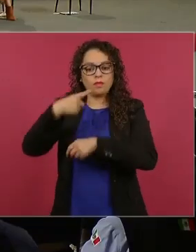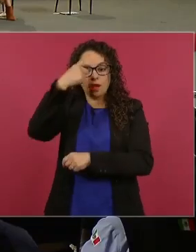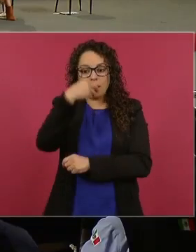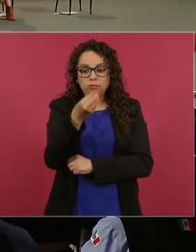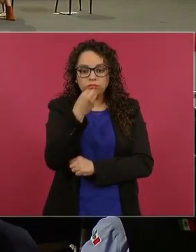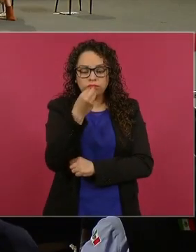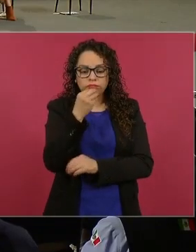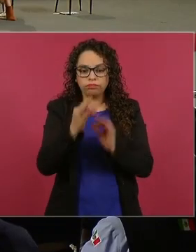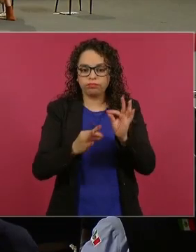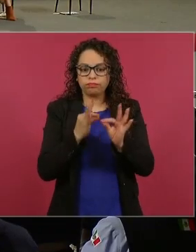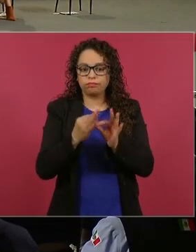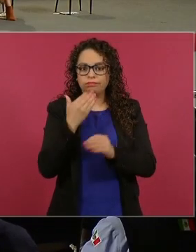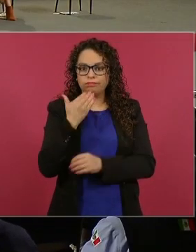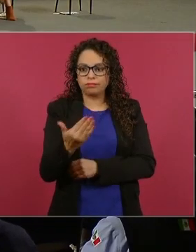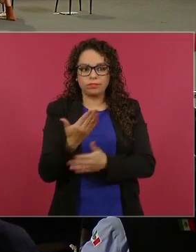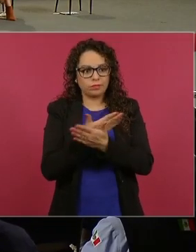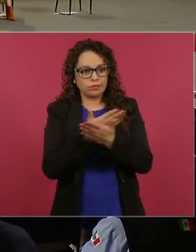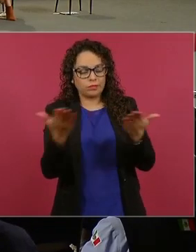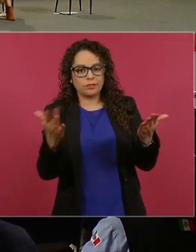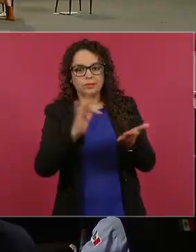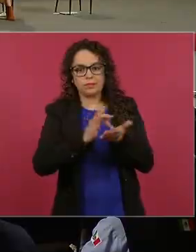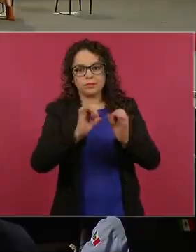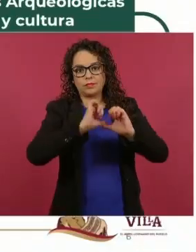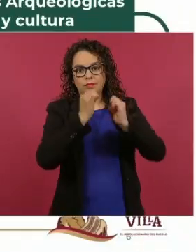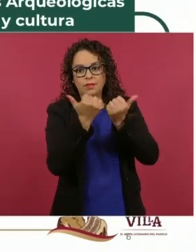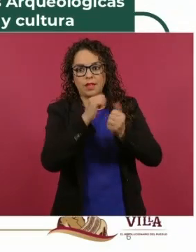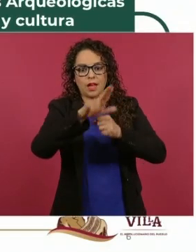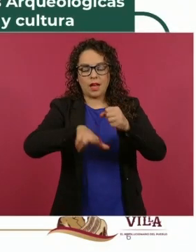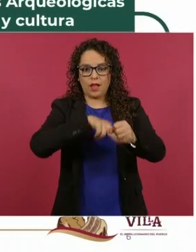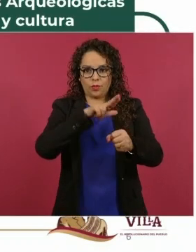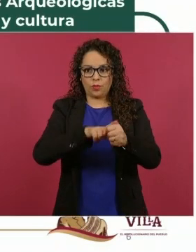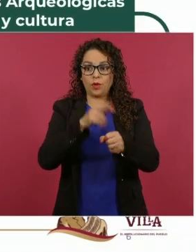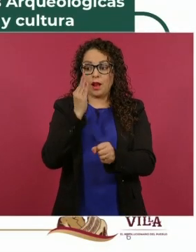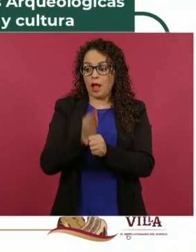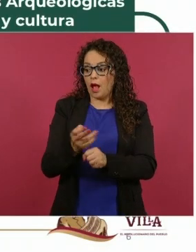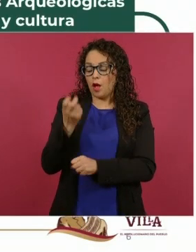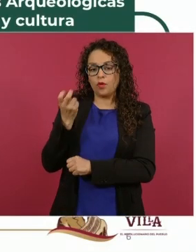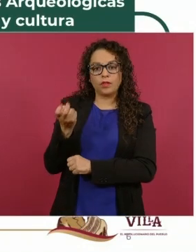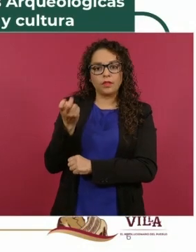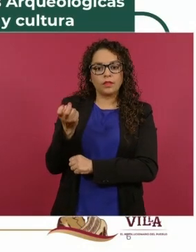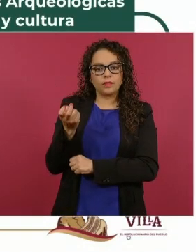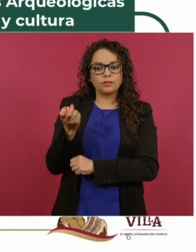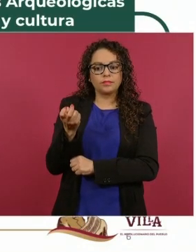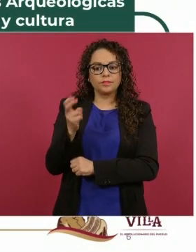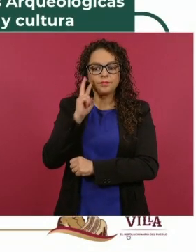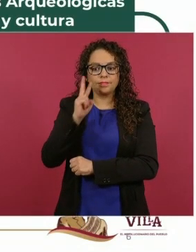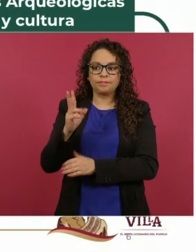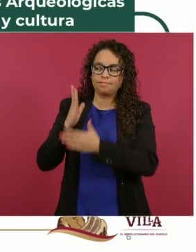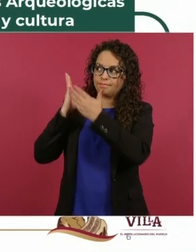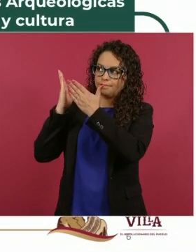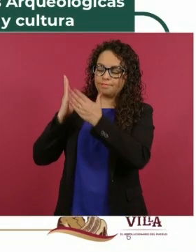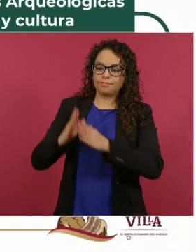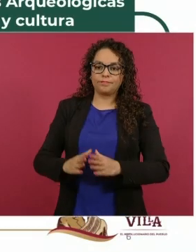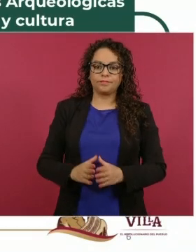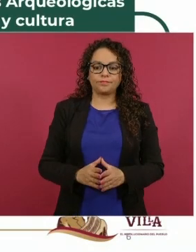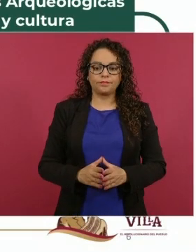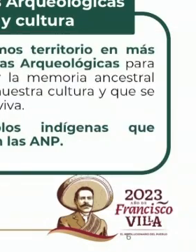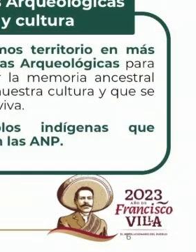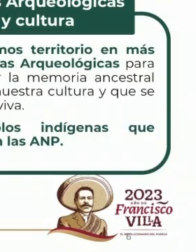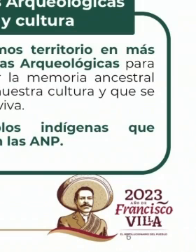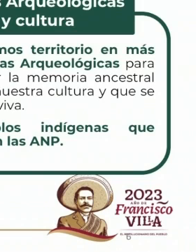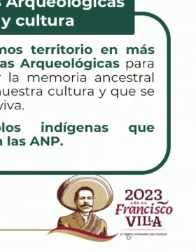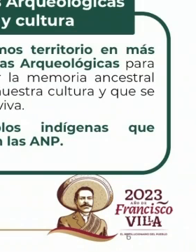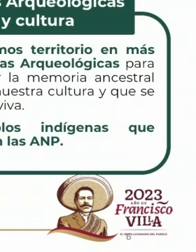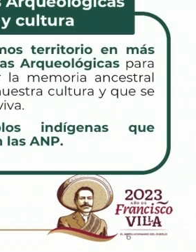relacionados a nuestras áreas naturales. Y ahora, en este enfoque, estamos participando muy de la mano con los pueblos, diversos